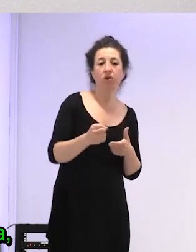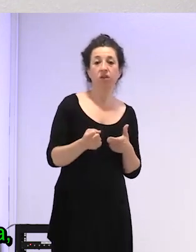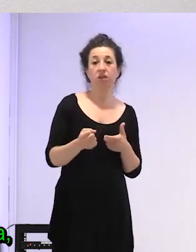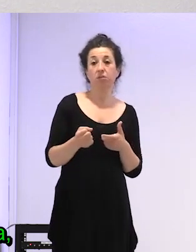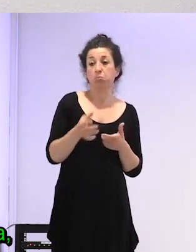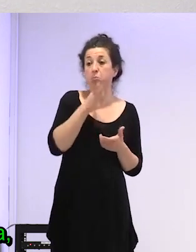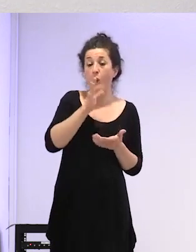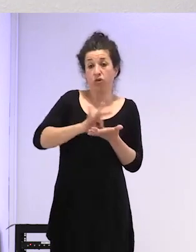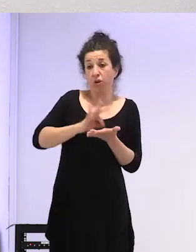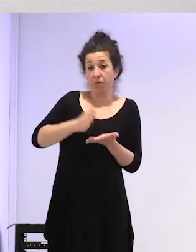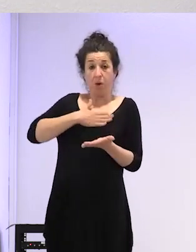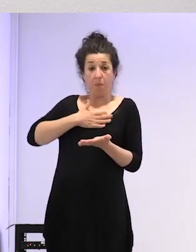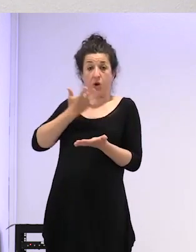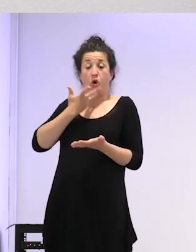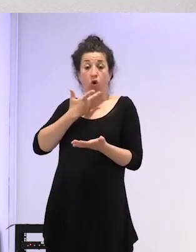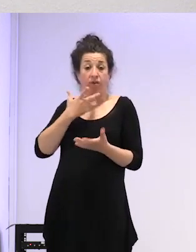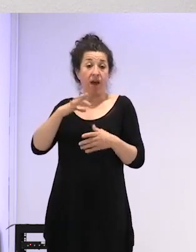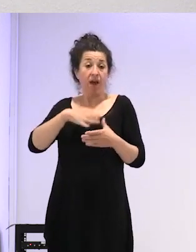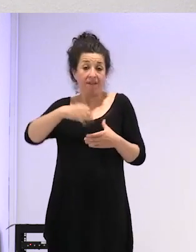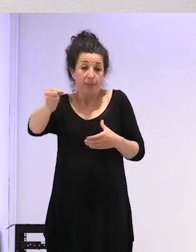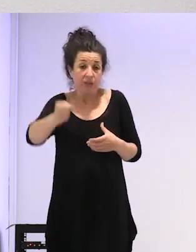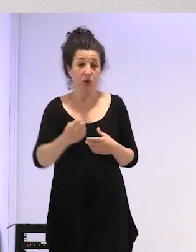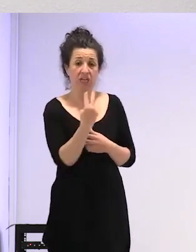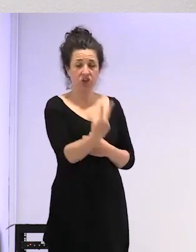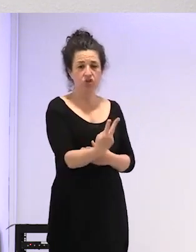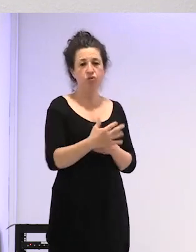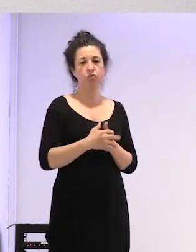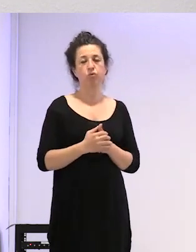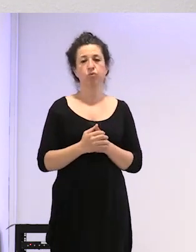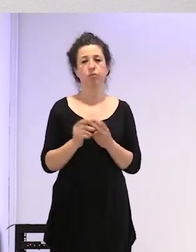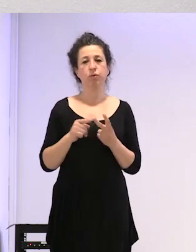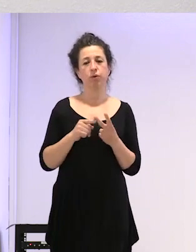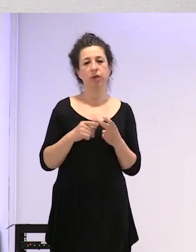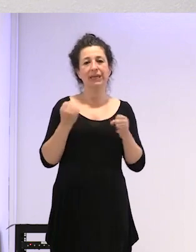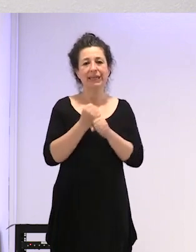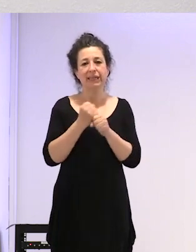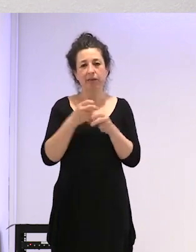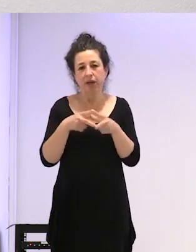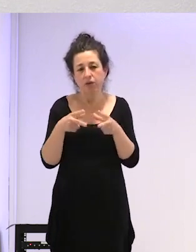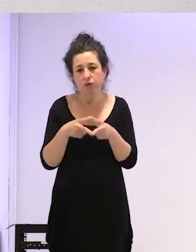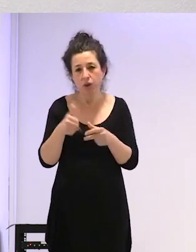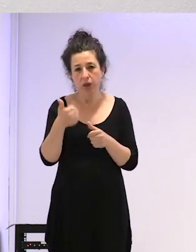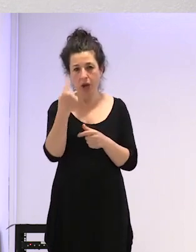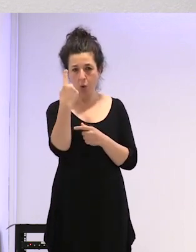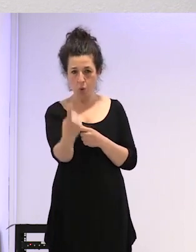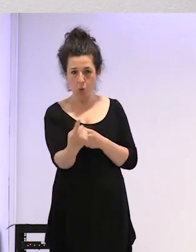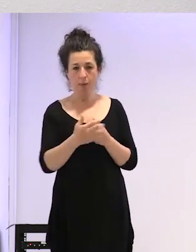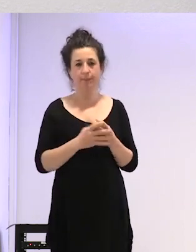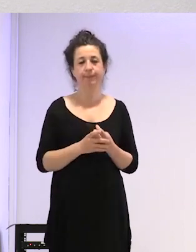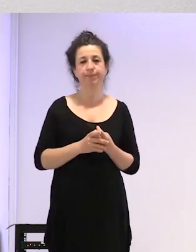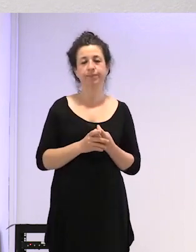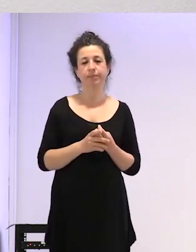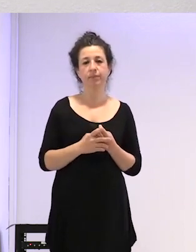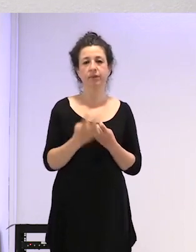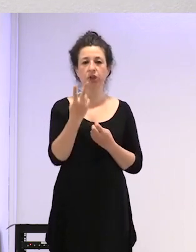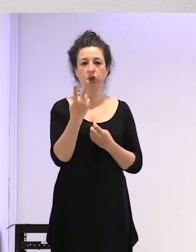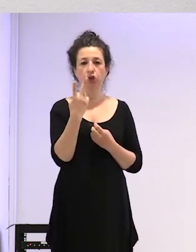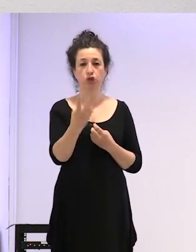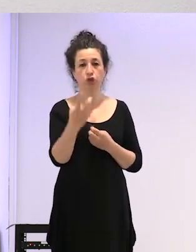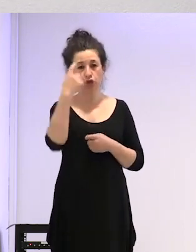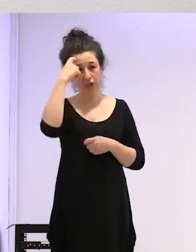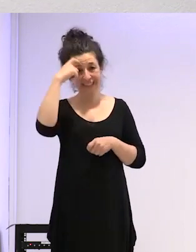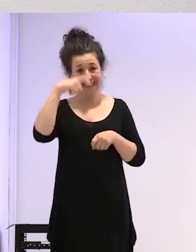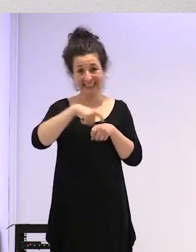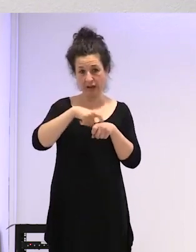matrona vale entonces 2 matronas un trabajador social 2 psicólogues